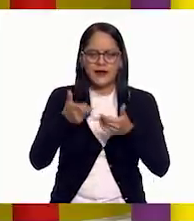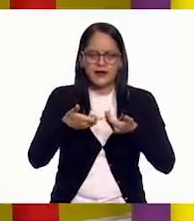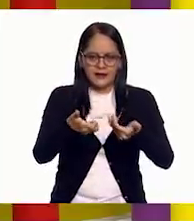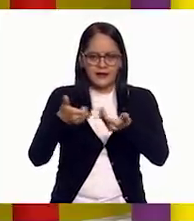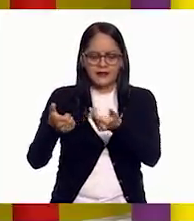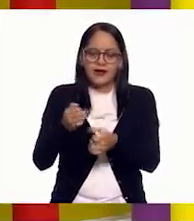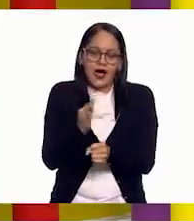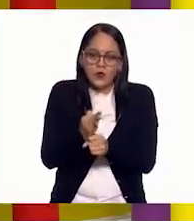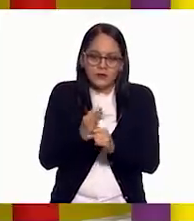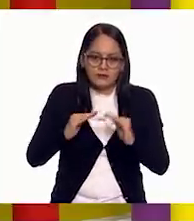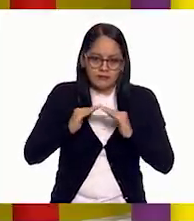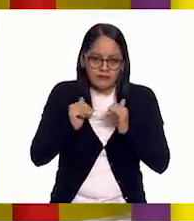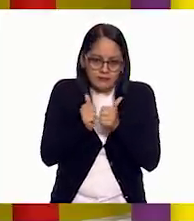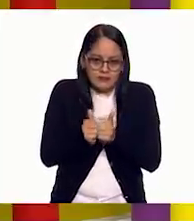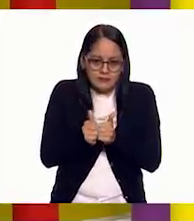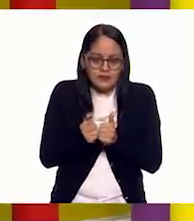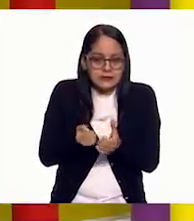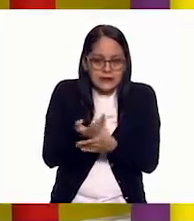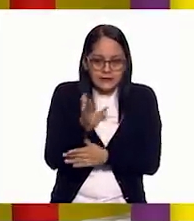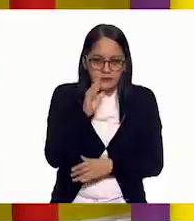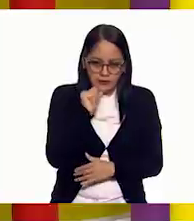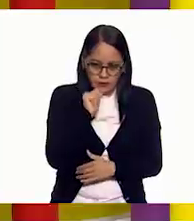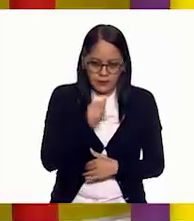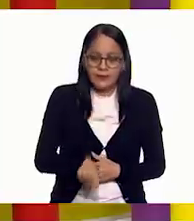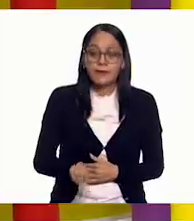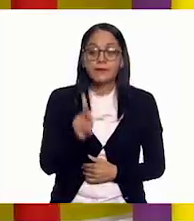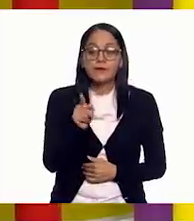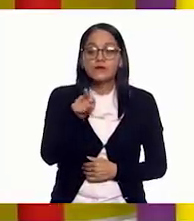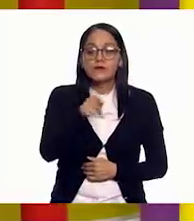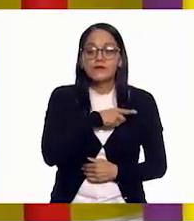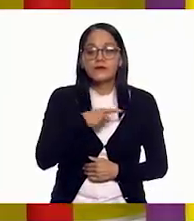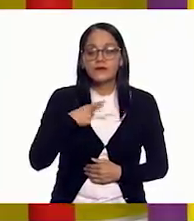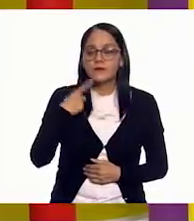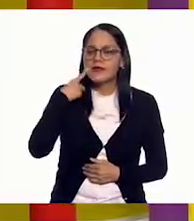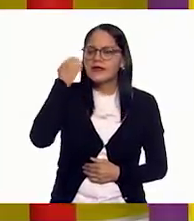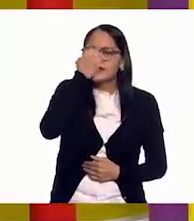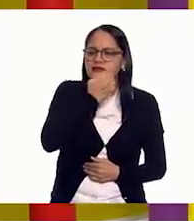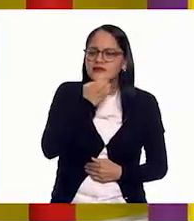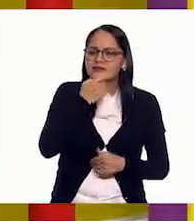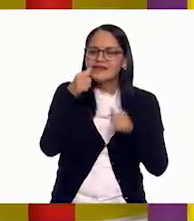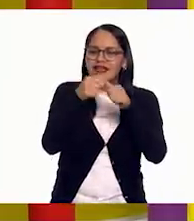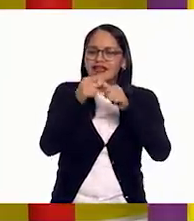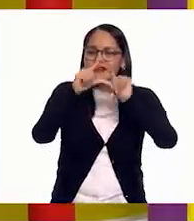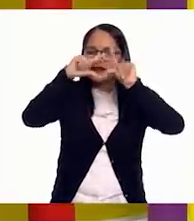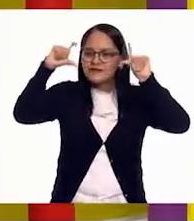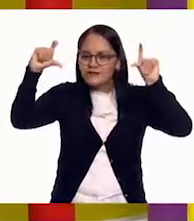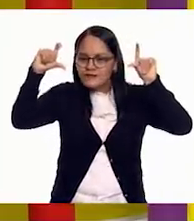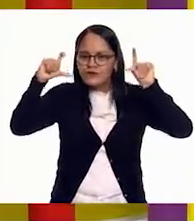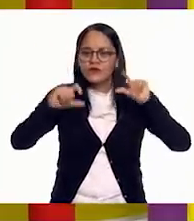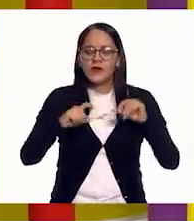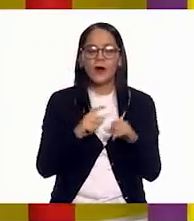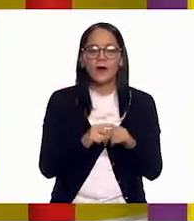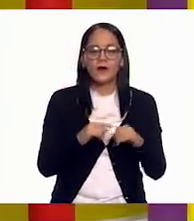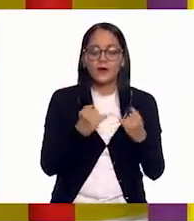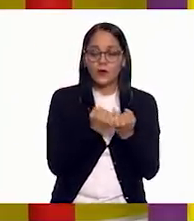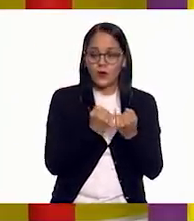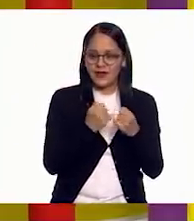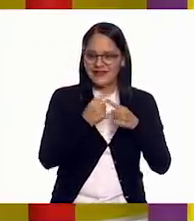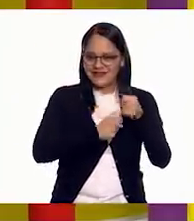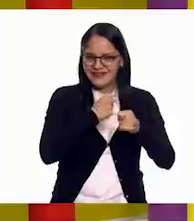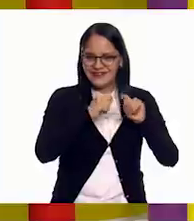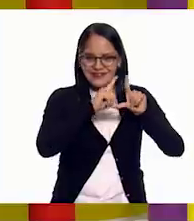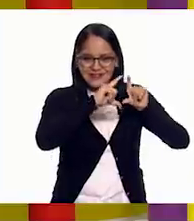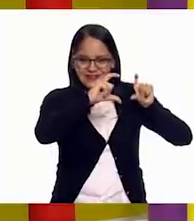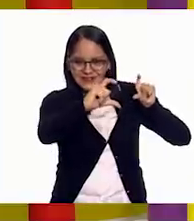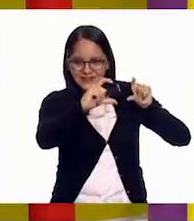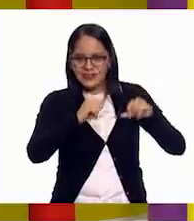que en este momento no lo pueden hacer. Sí, no. Pero ustedes pueden ir observando los letreros que hay afuera de su hogar, en las tiendas, en la despensa que